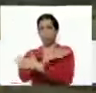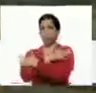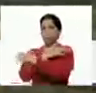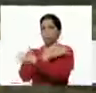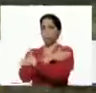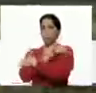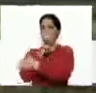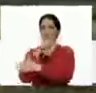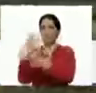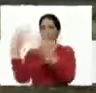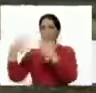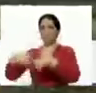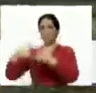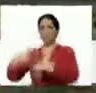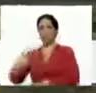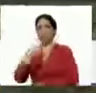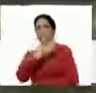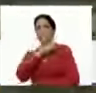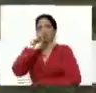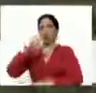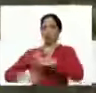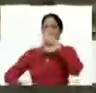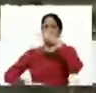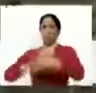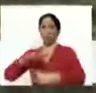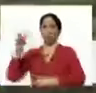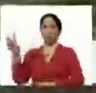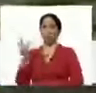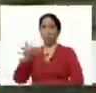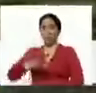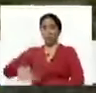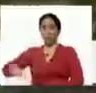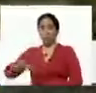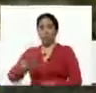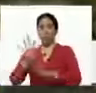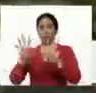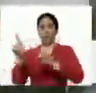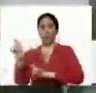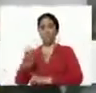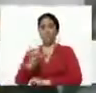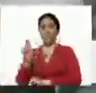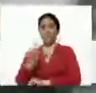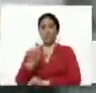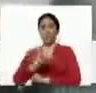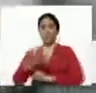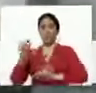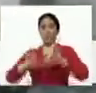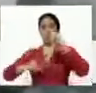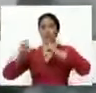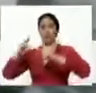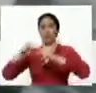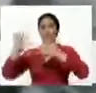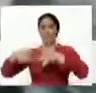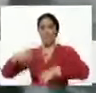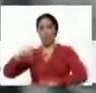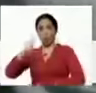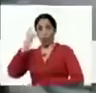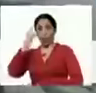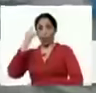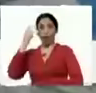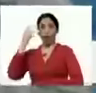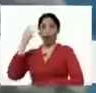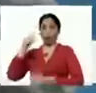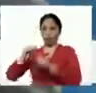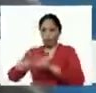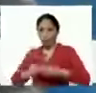los empresarios y productores de Venezuela. En nueve meses han construido una planta que hoy día procesa